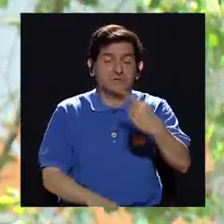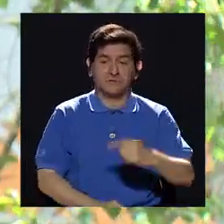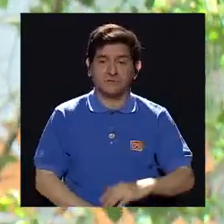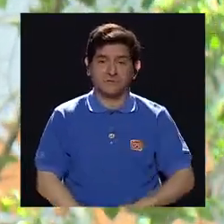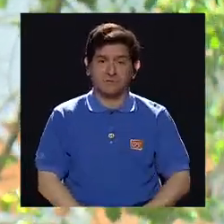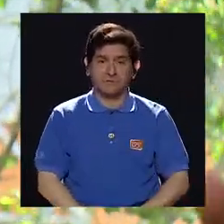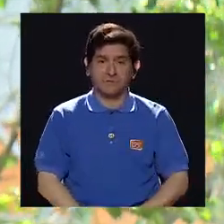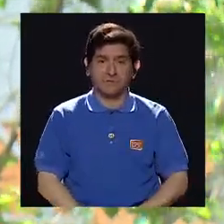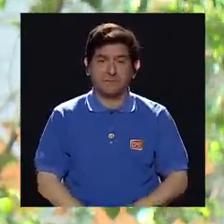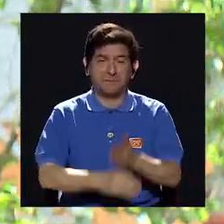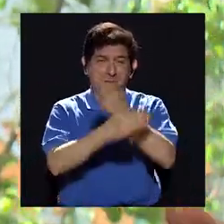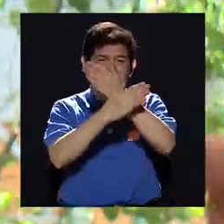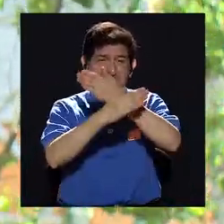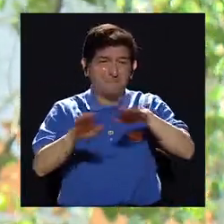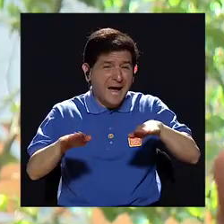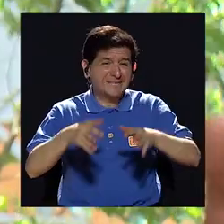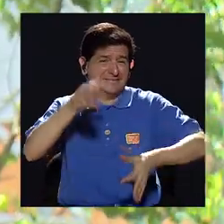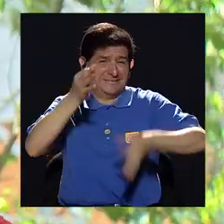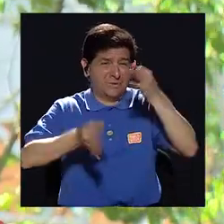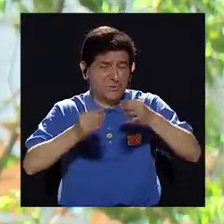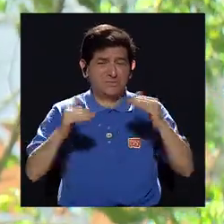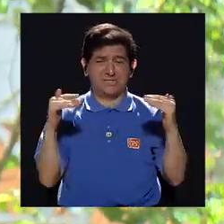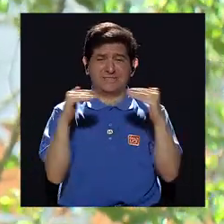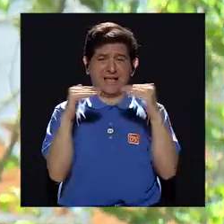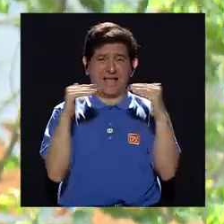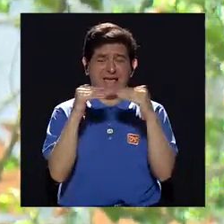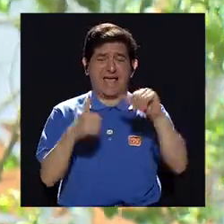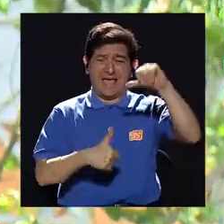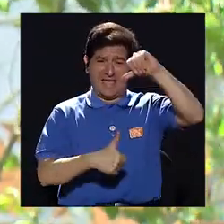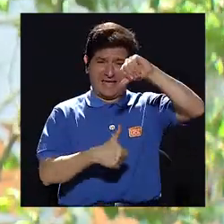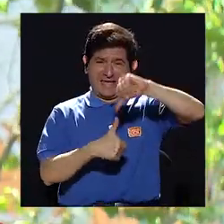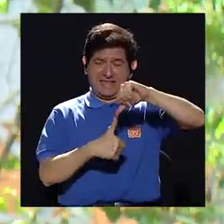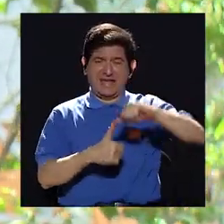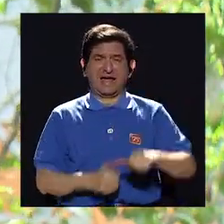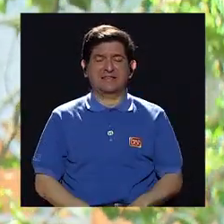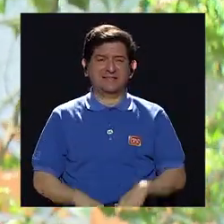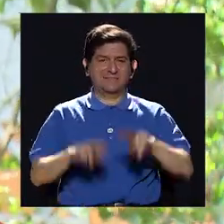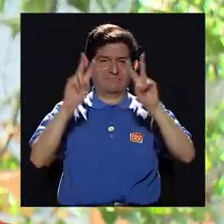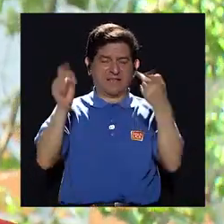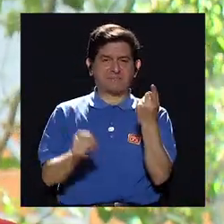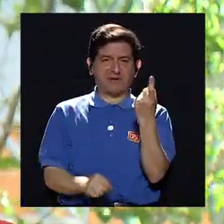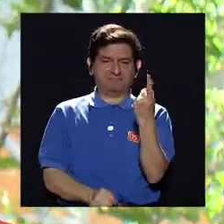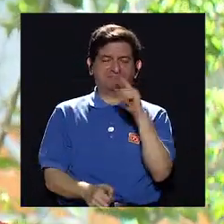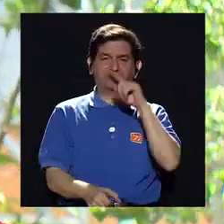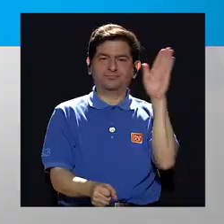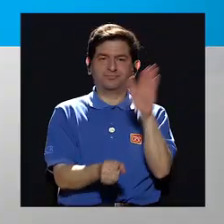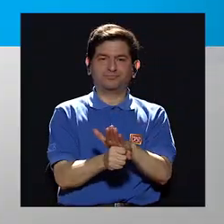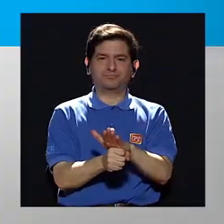que la paz, la justicia y la equidad en Centroamérica es una materia pendiente.